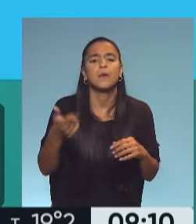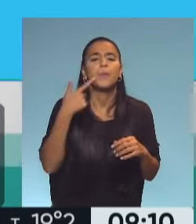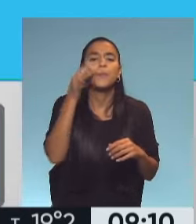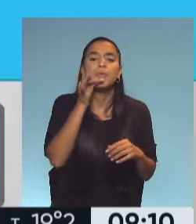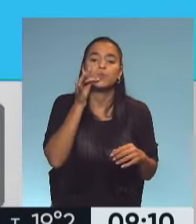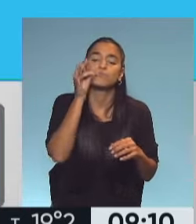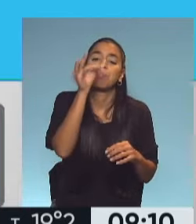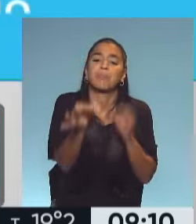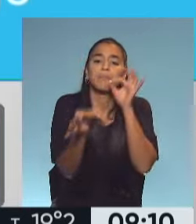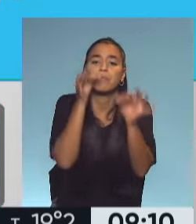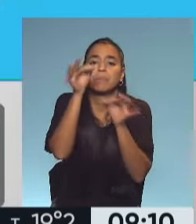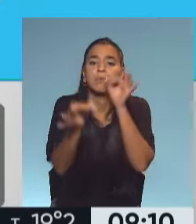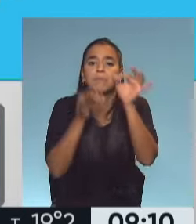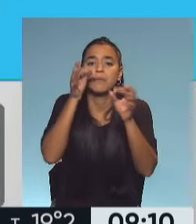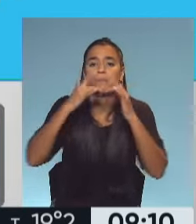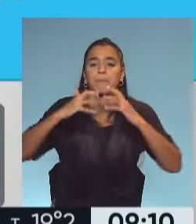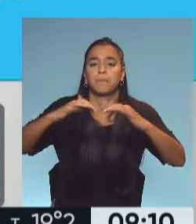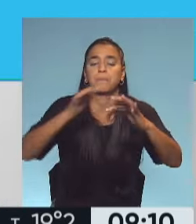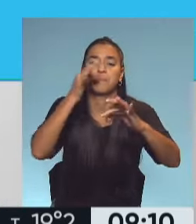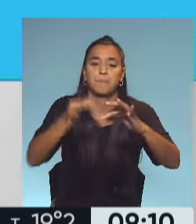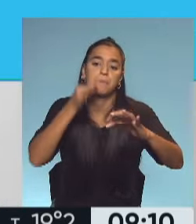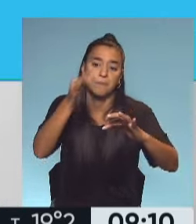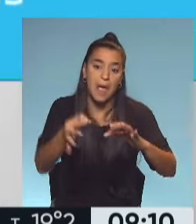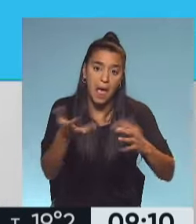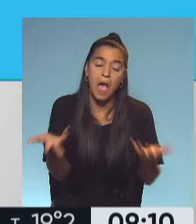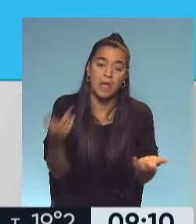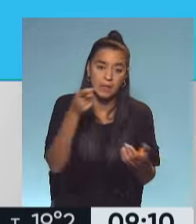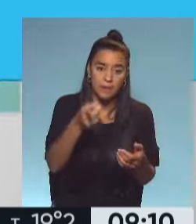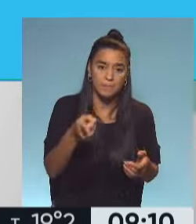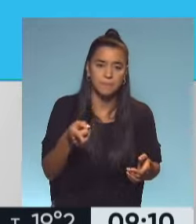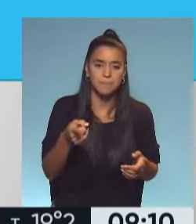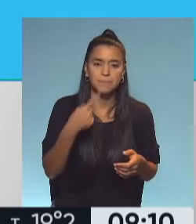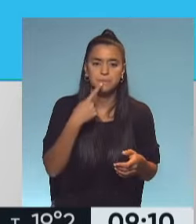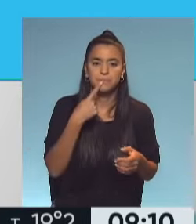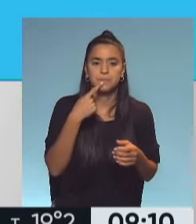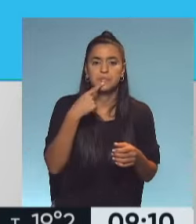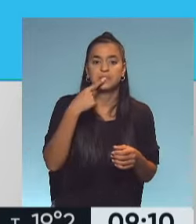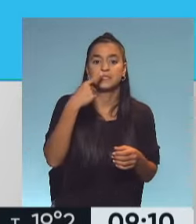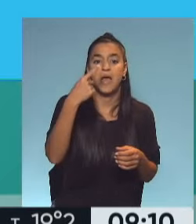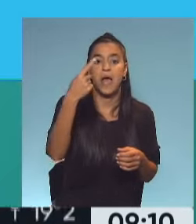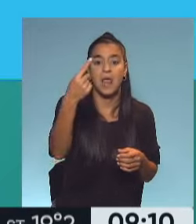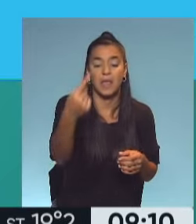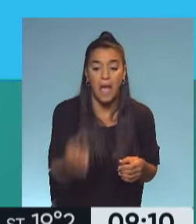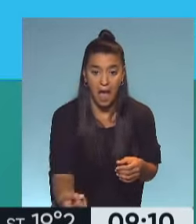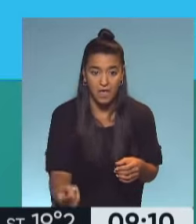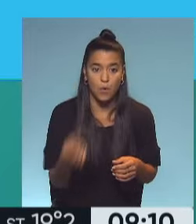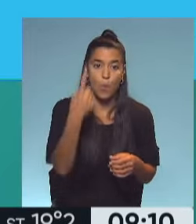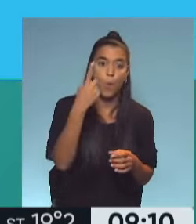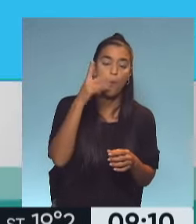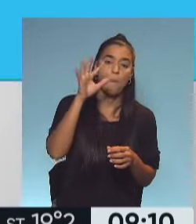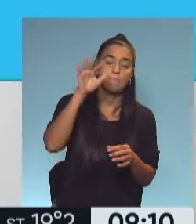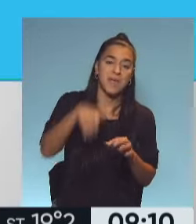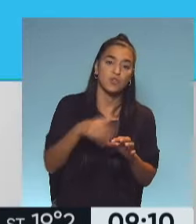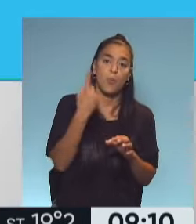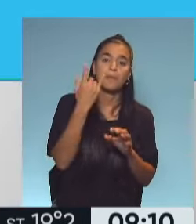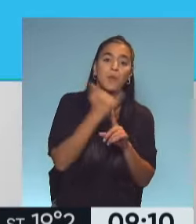voy a transmitir, va a salir en esa saliva. Ahí me va a durar, la saliva sale y cae a metro, metro y medio, o ya cae al